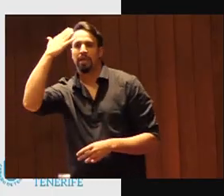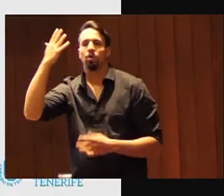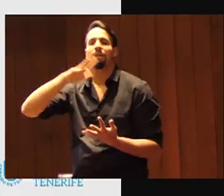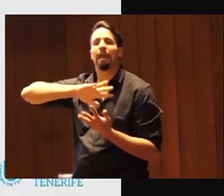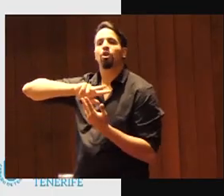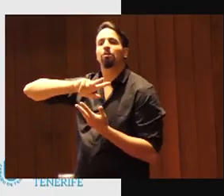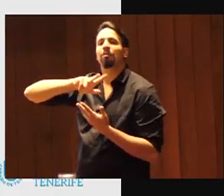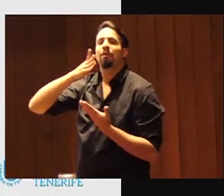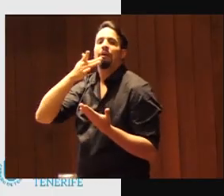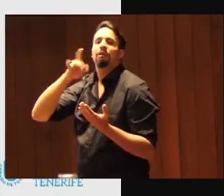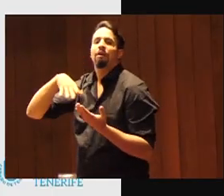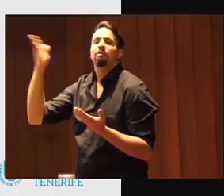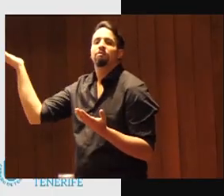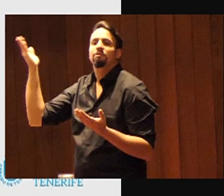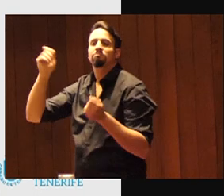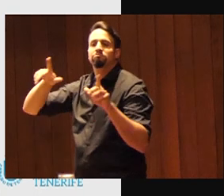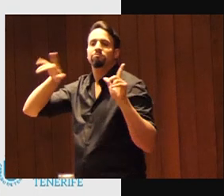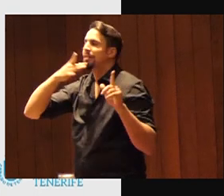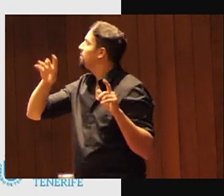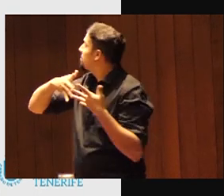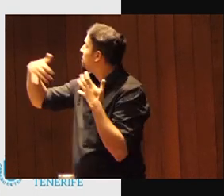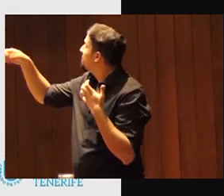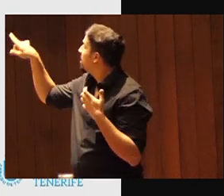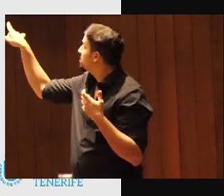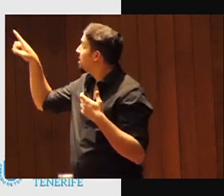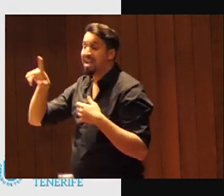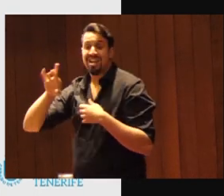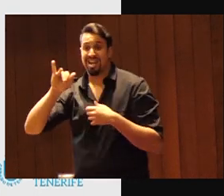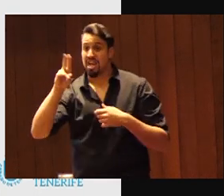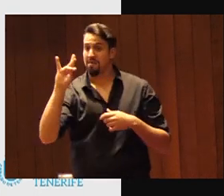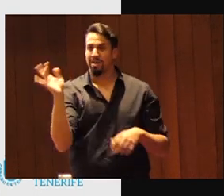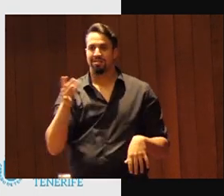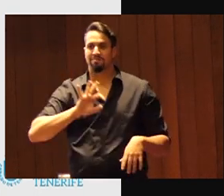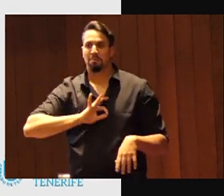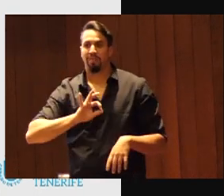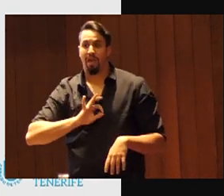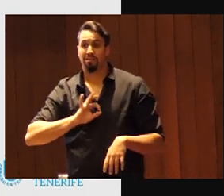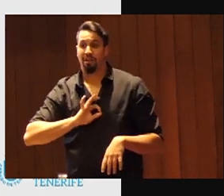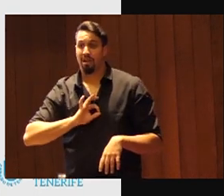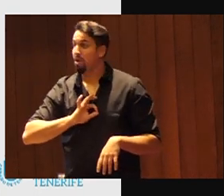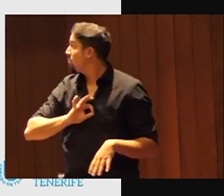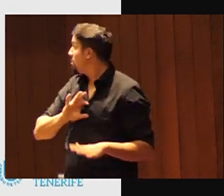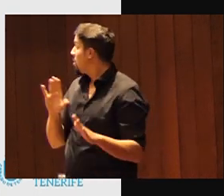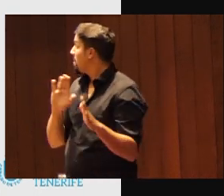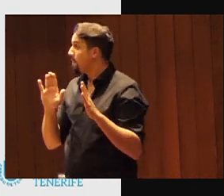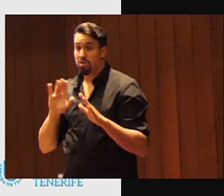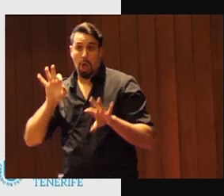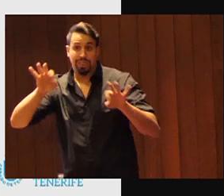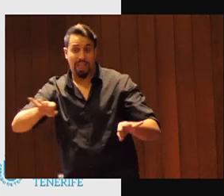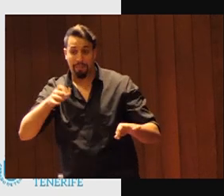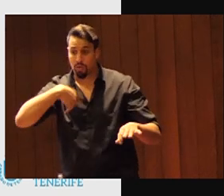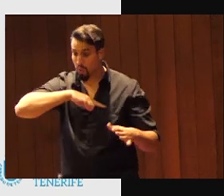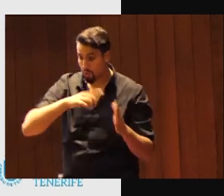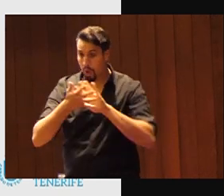frase? Rivas, ¿quién ha conseguido la medalla? Además, bueno, también siempre hablamos, ¿no?,